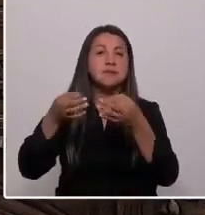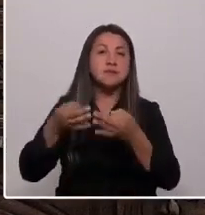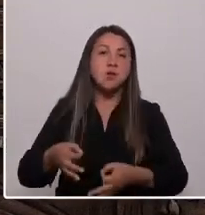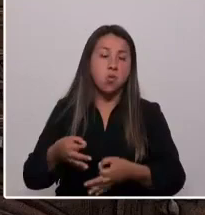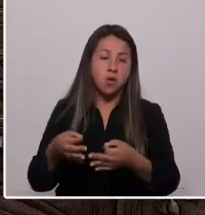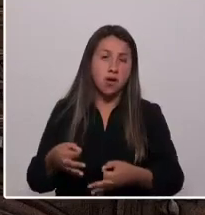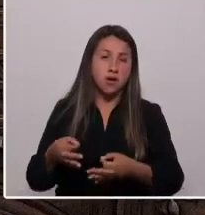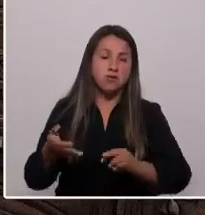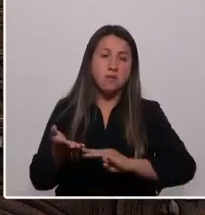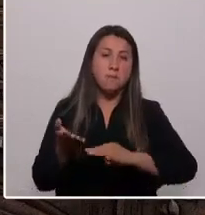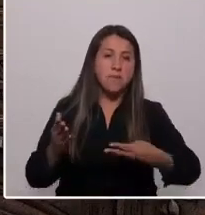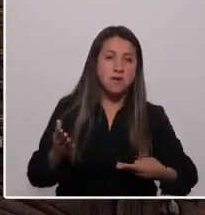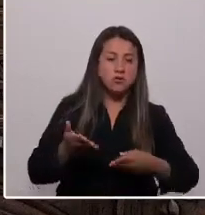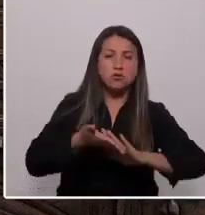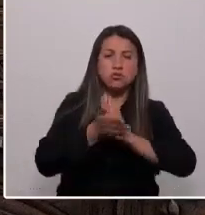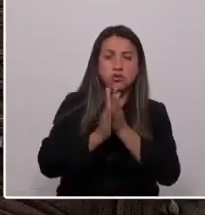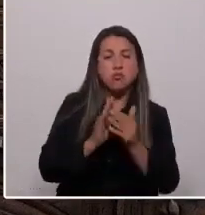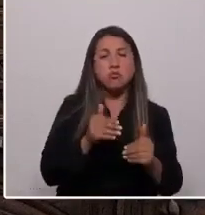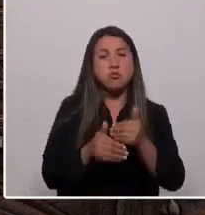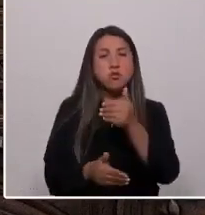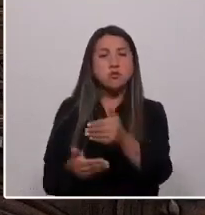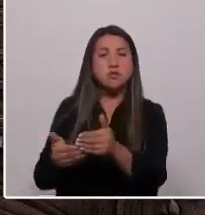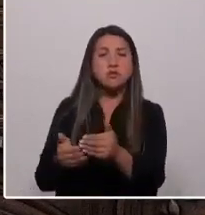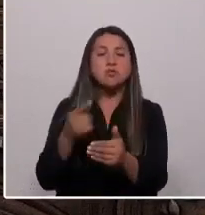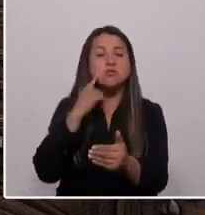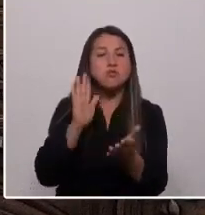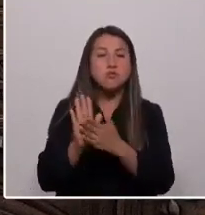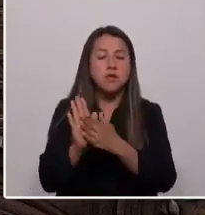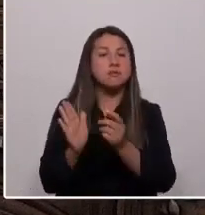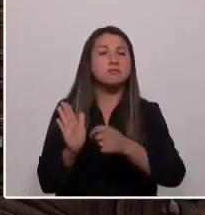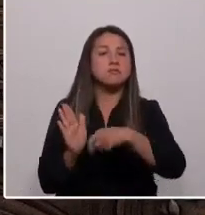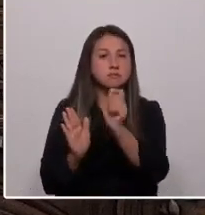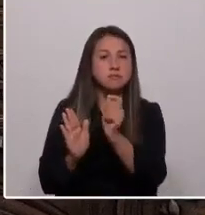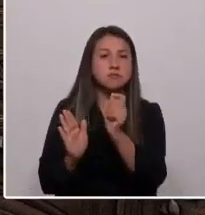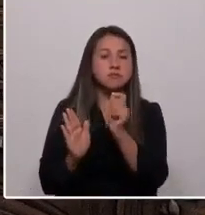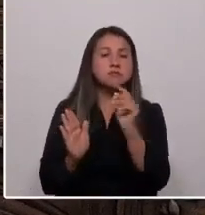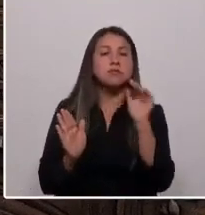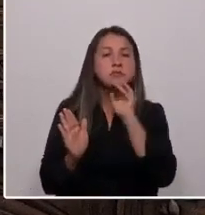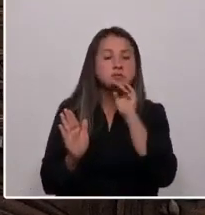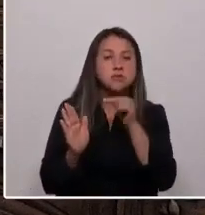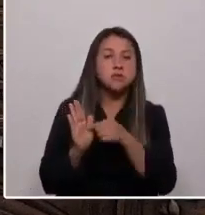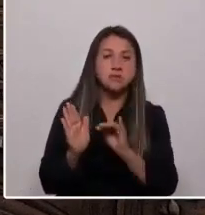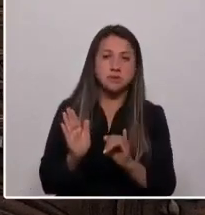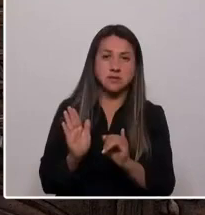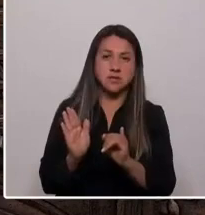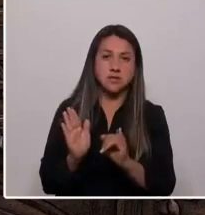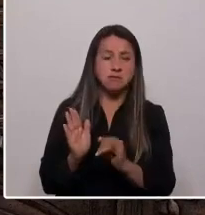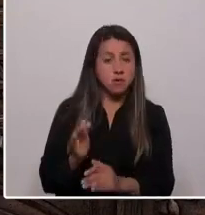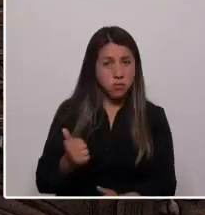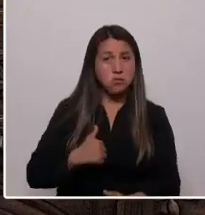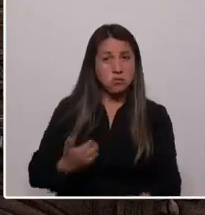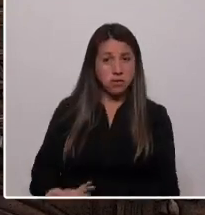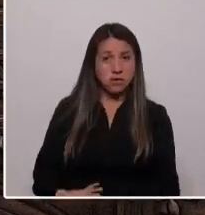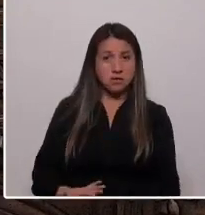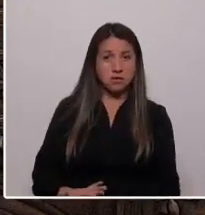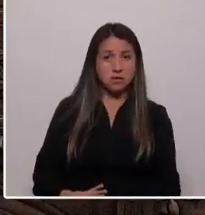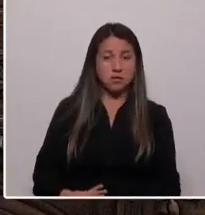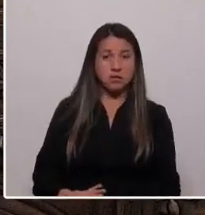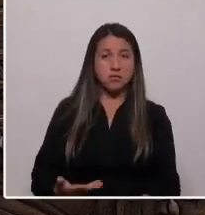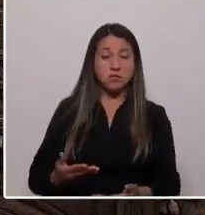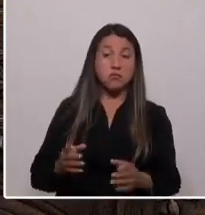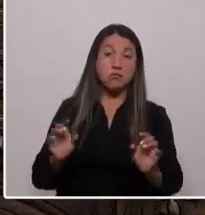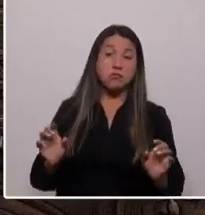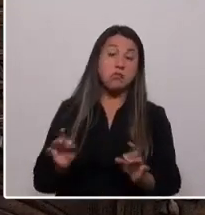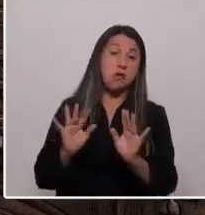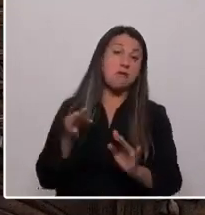y los procesos probados y reales y aplicables para hacerlos realidad en un futuro cercano.